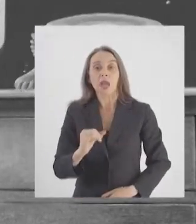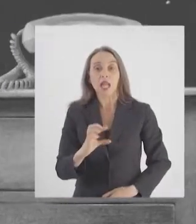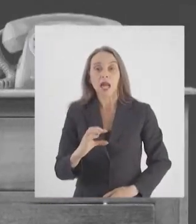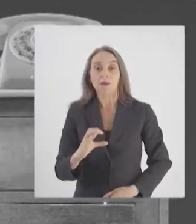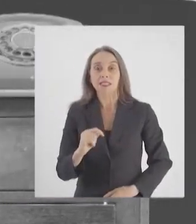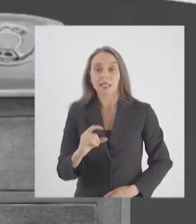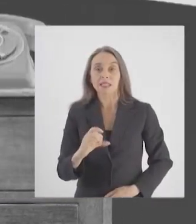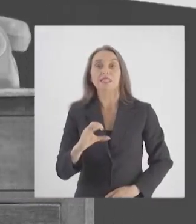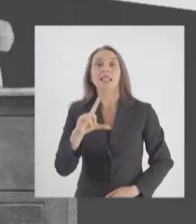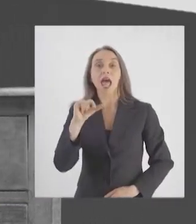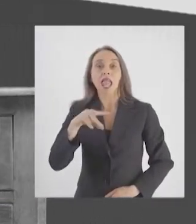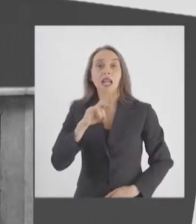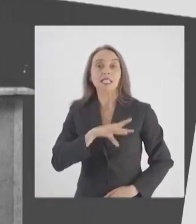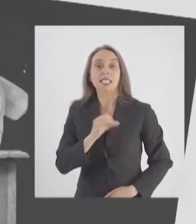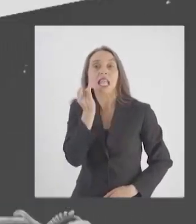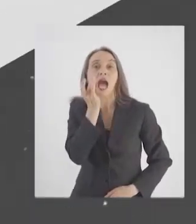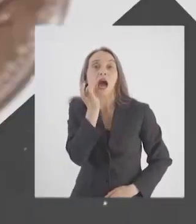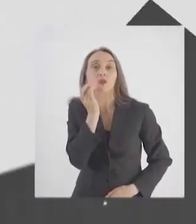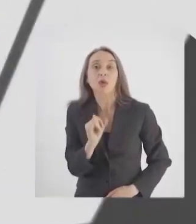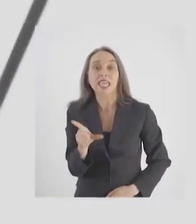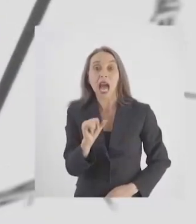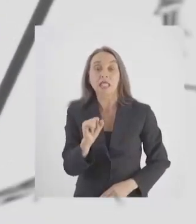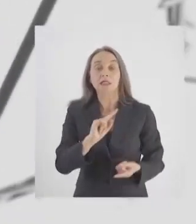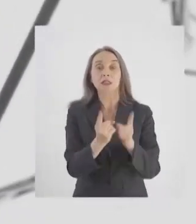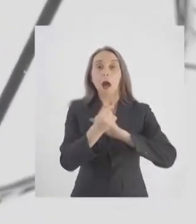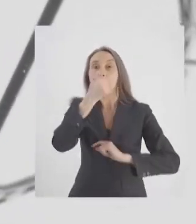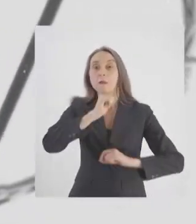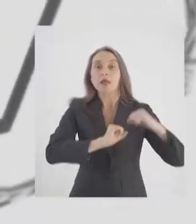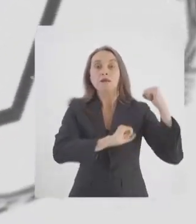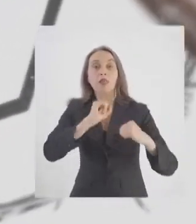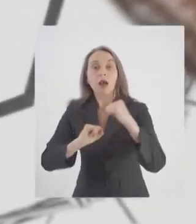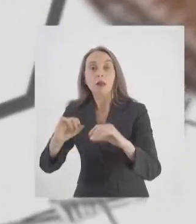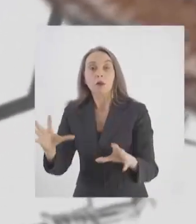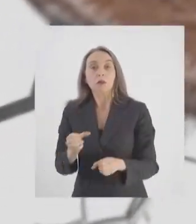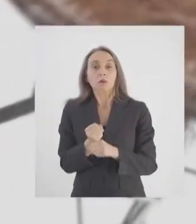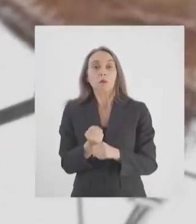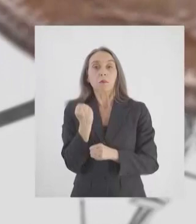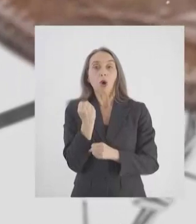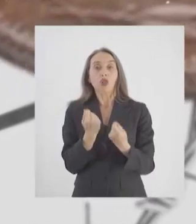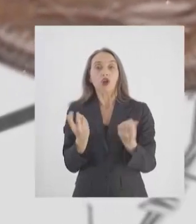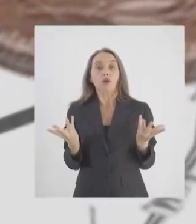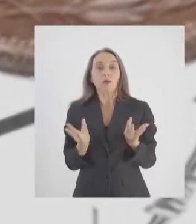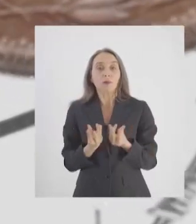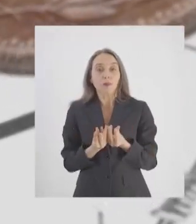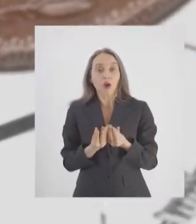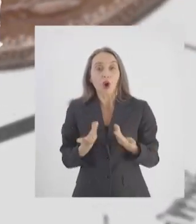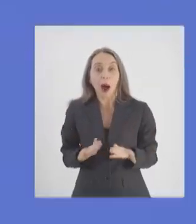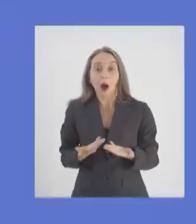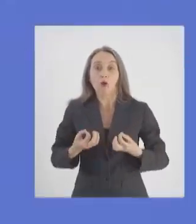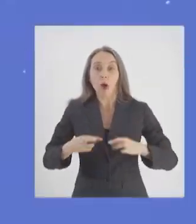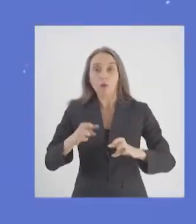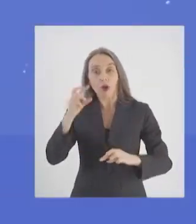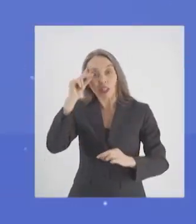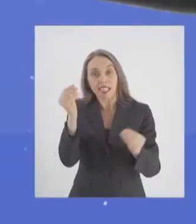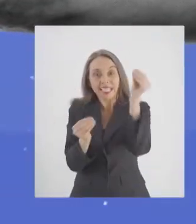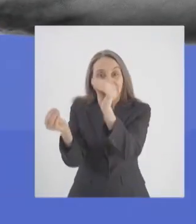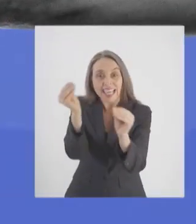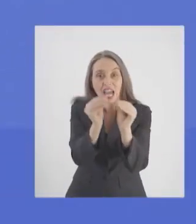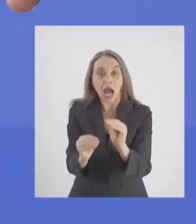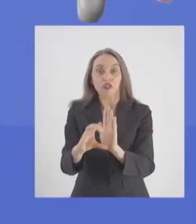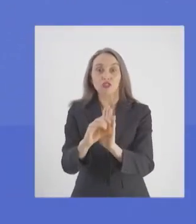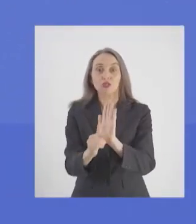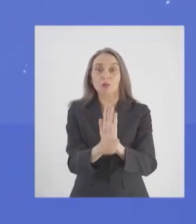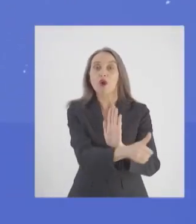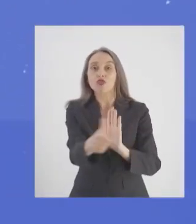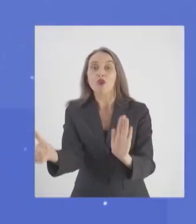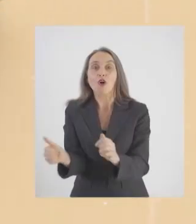Entel, CAP, CTC, LAN, Chile e IANSA. O sea, fue diseñada para concentrar el poder económico. Ahora tenemos la oportunidad de aprobar